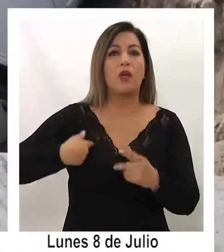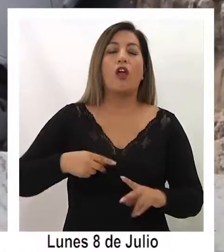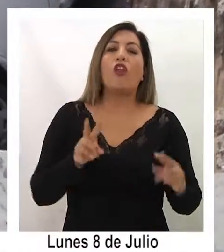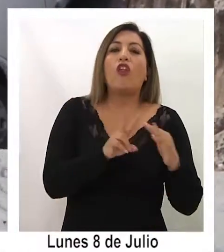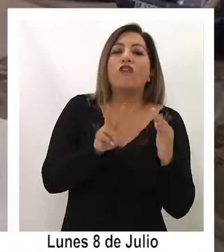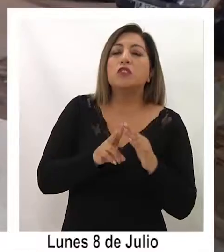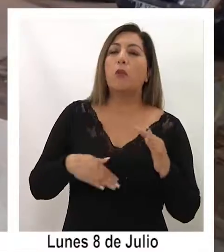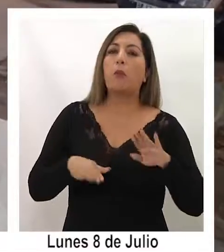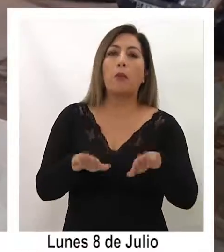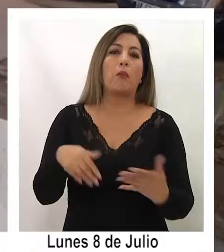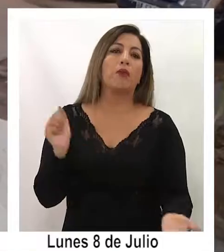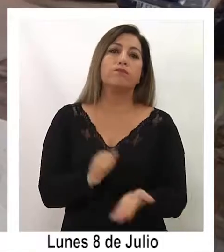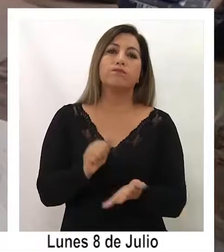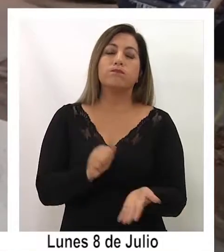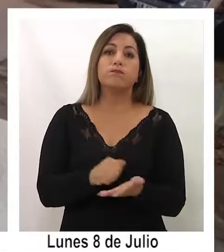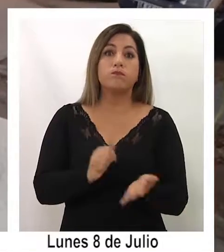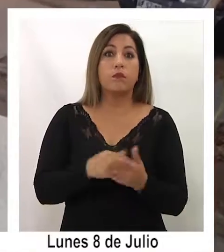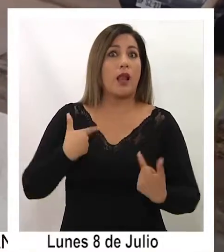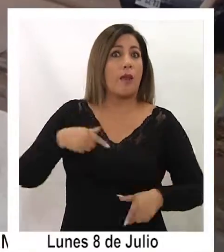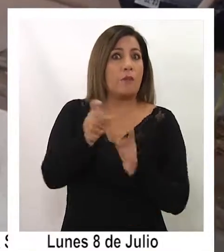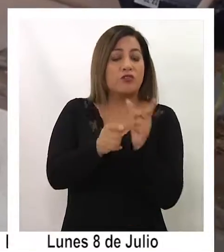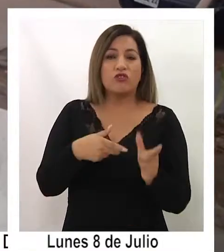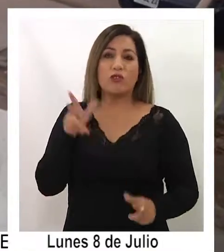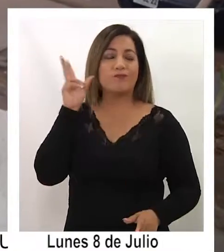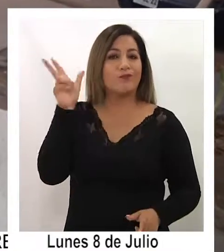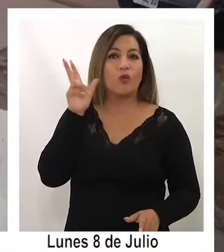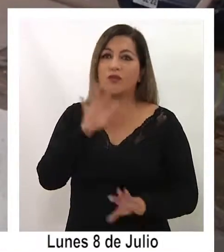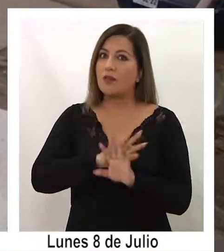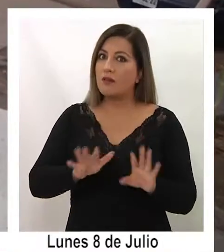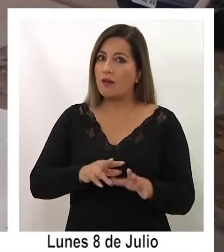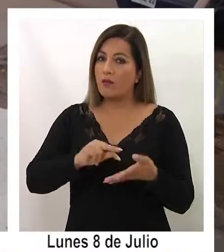mantienen las mismas quejas, que no han sido oídas ni resueltas.